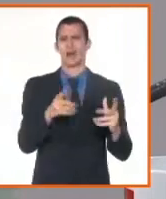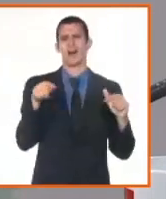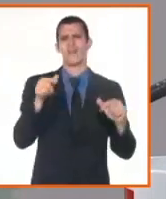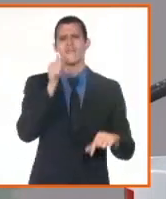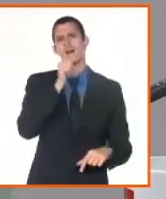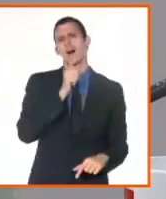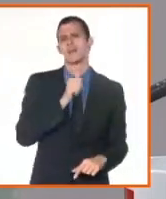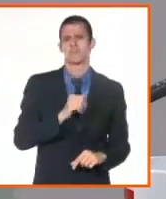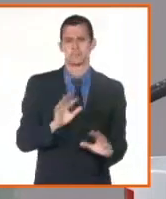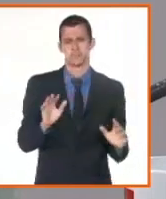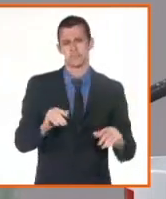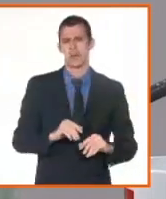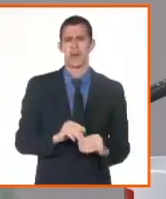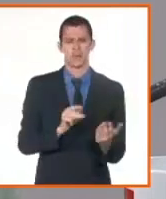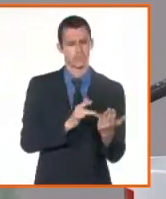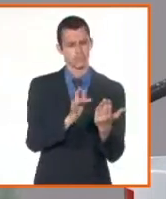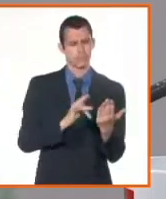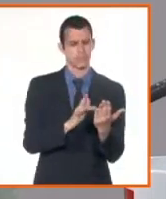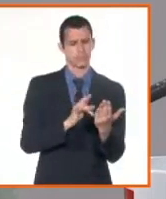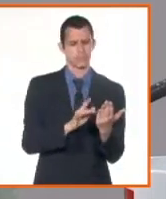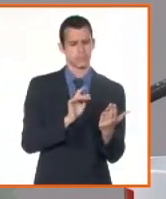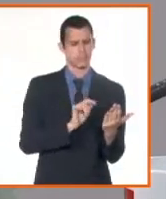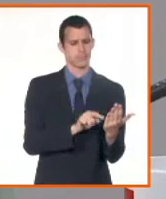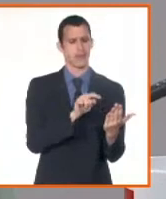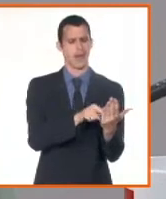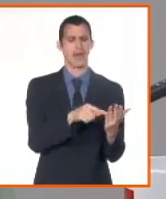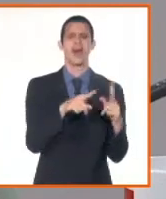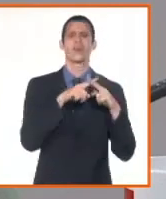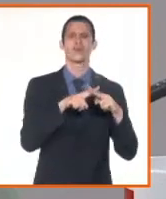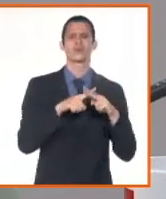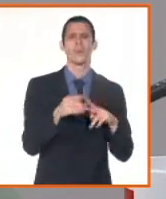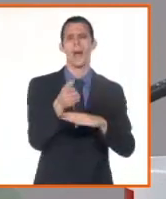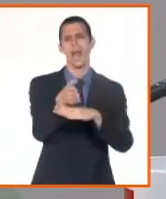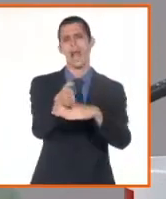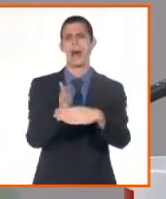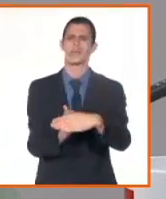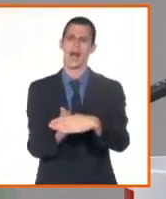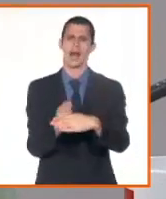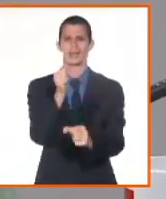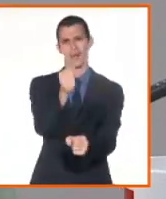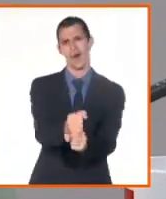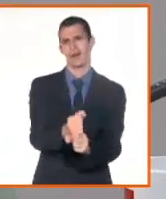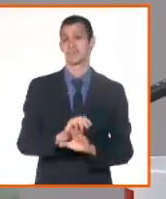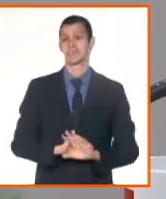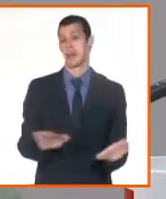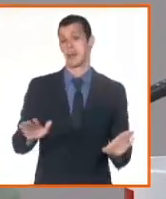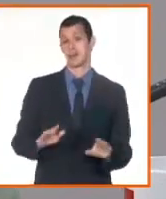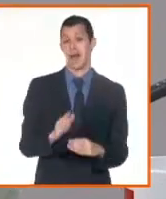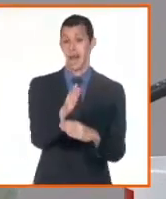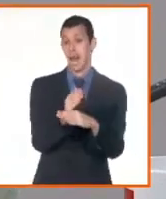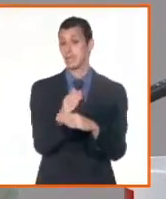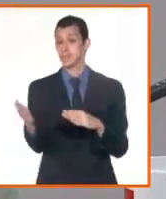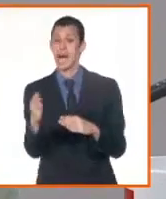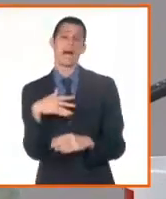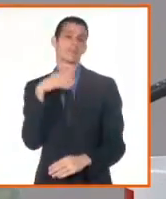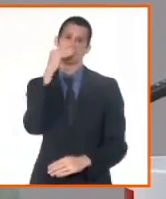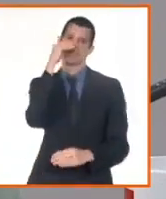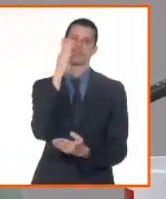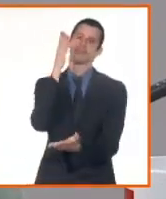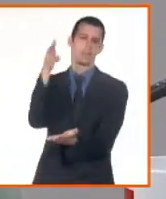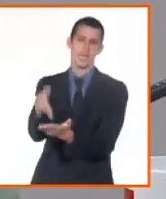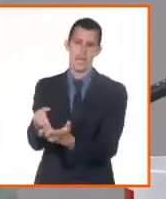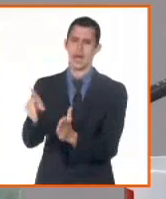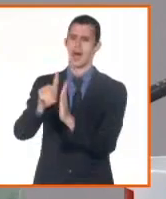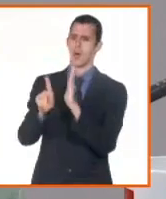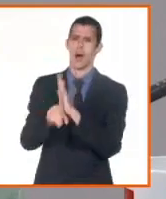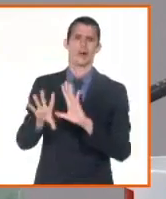documentos electrónicos. Y pienso que es muy importante poder explicar en qué consiste ese proceso y que nuestro pueblo nos